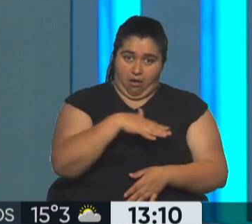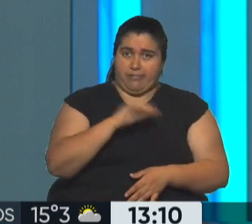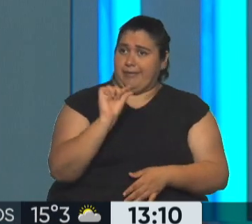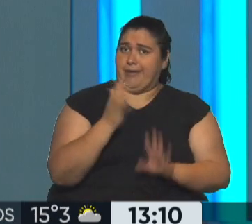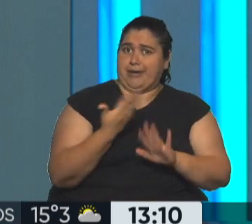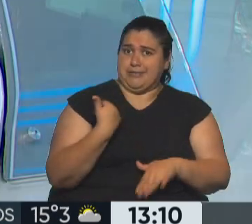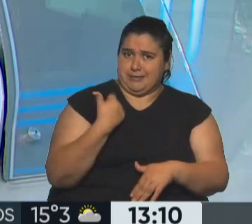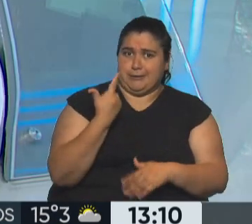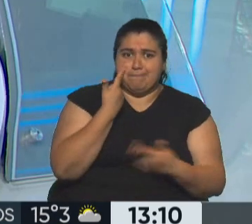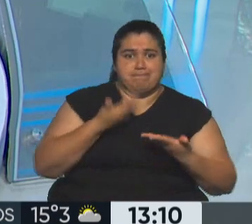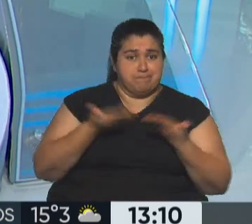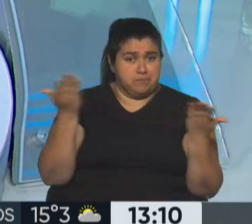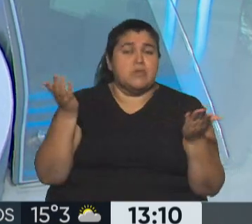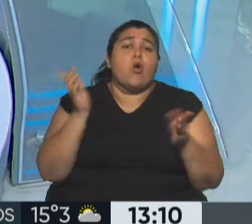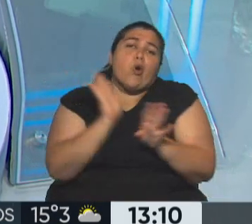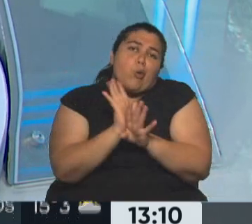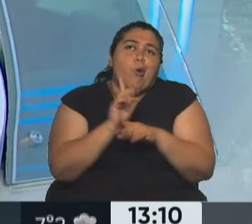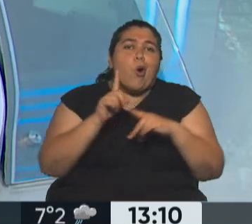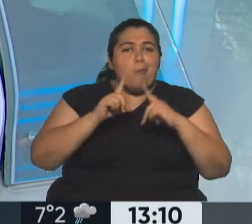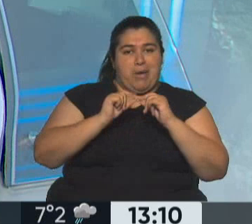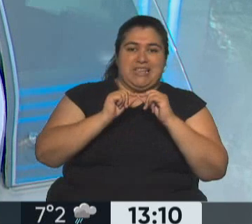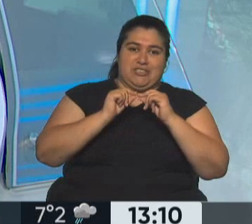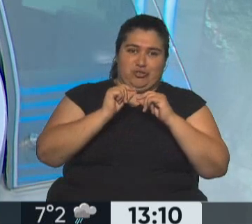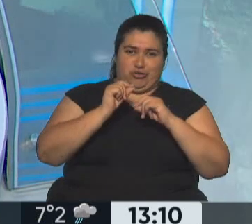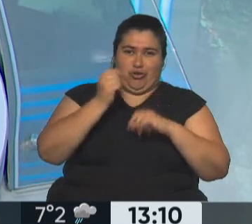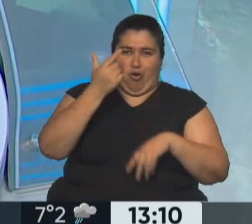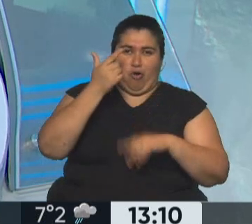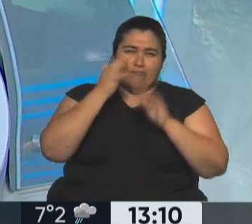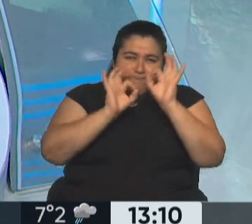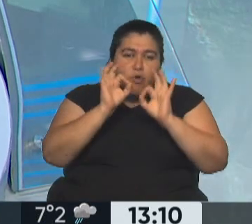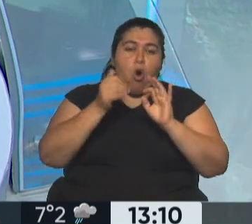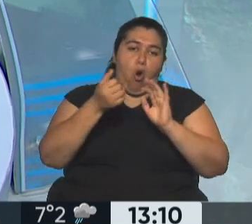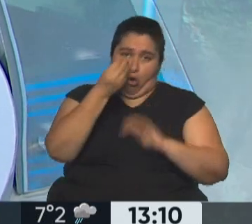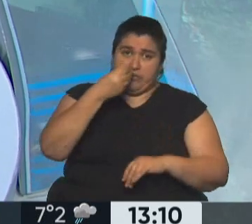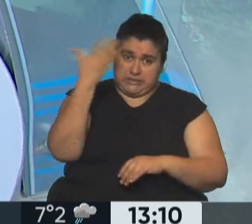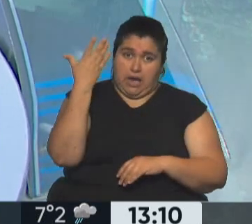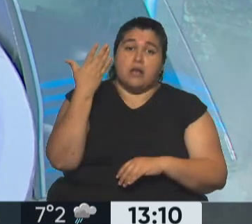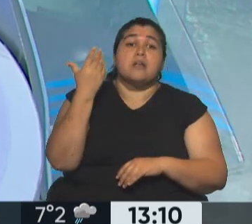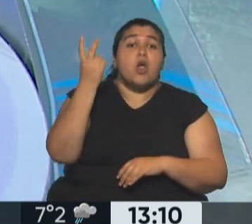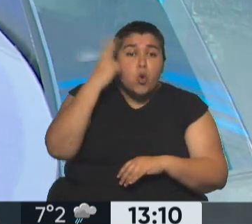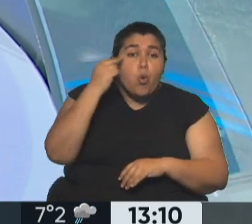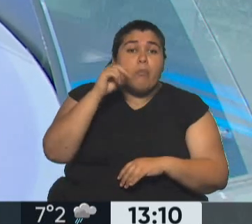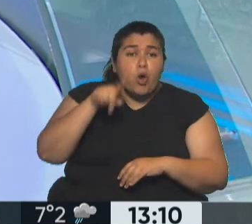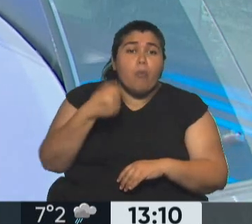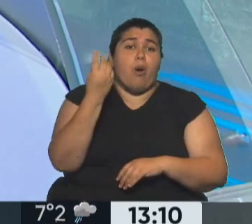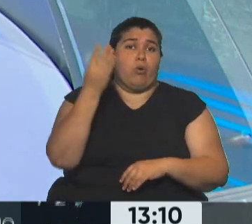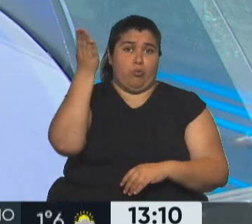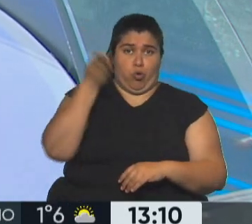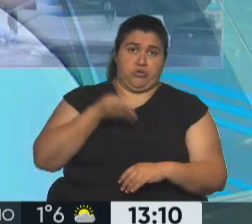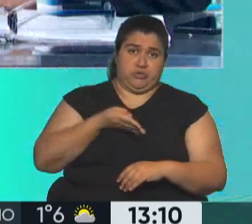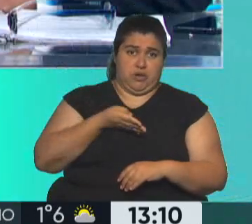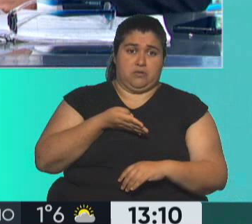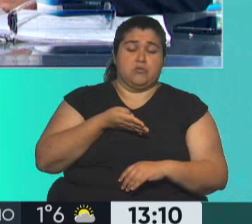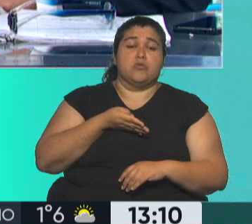nada más. Exactamente, esto como medición oficial, ¿no? Claro. La dirección de estadísticas de la ciudad de Buenos Aires, 9,4% está dando